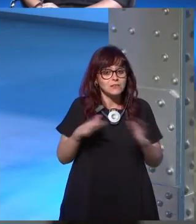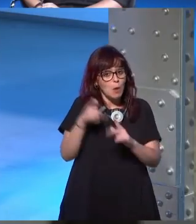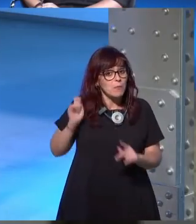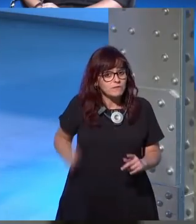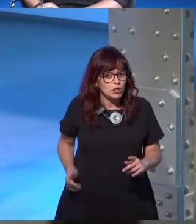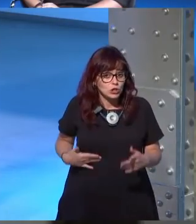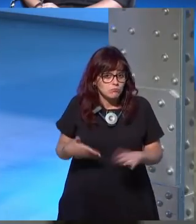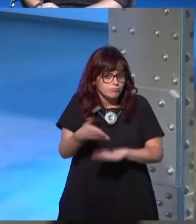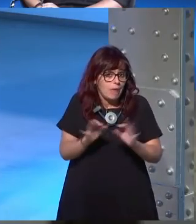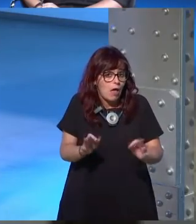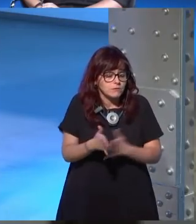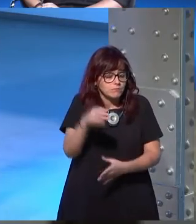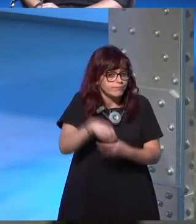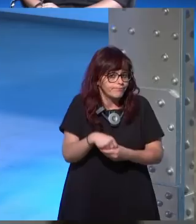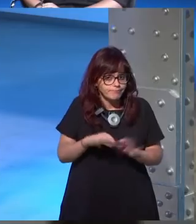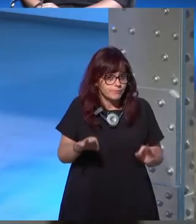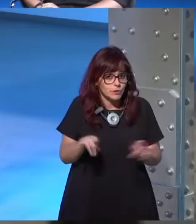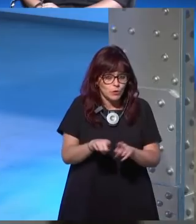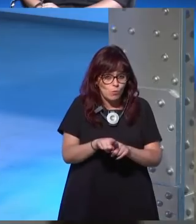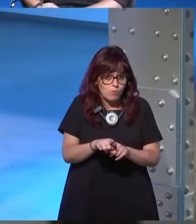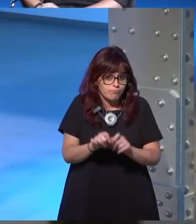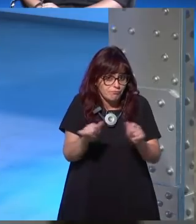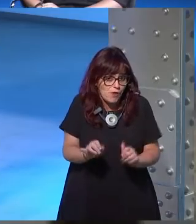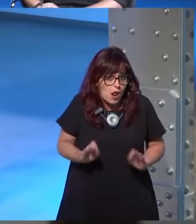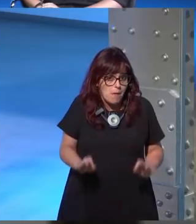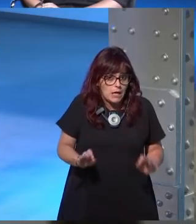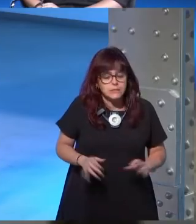y que eso forma parte de la profesión